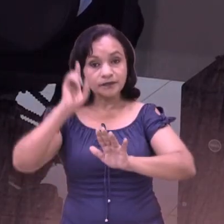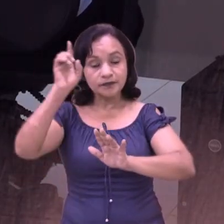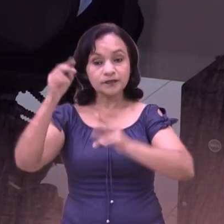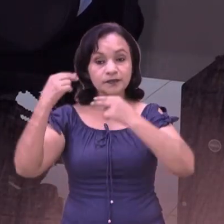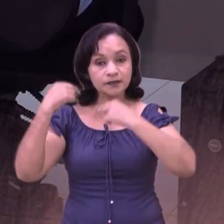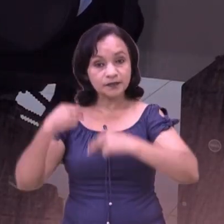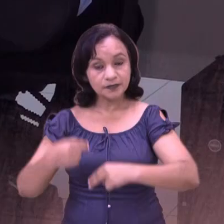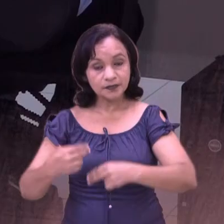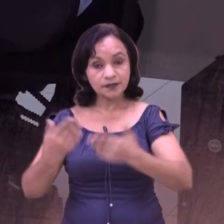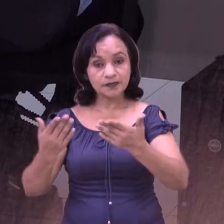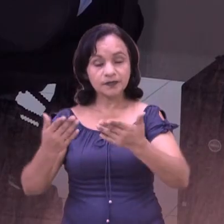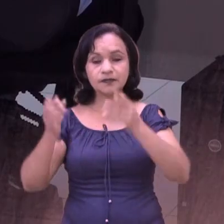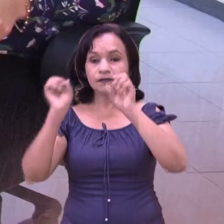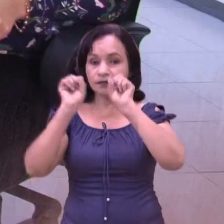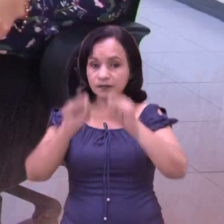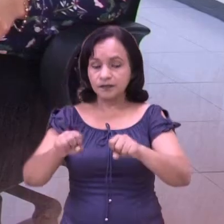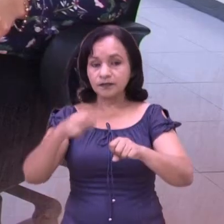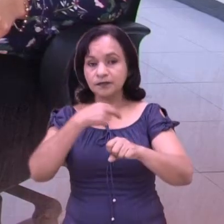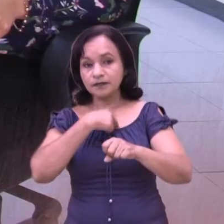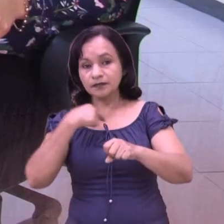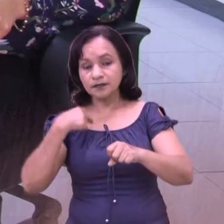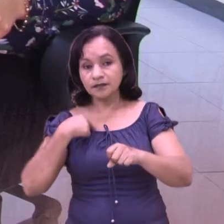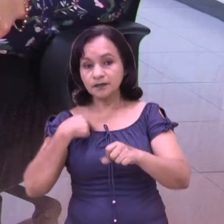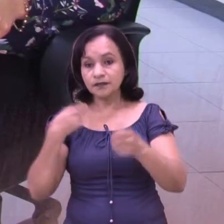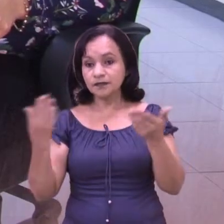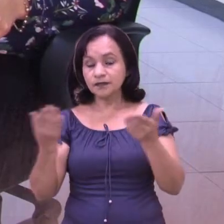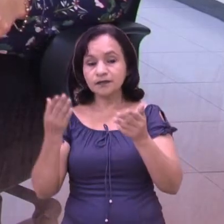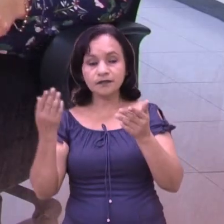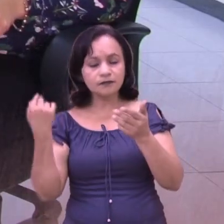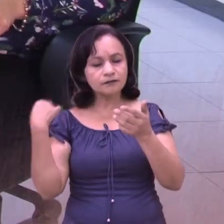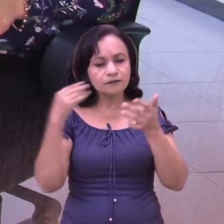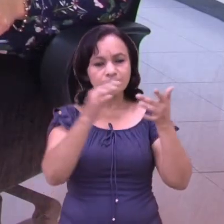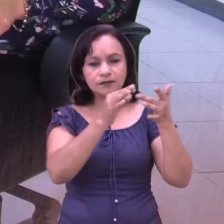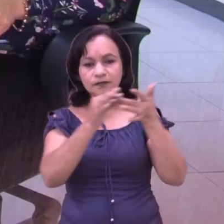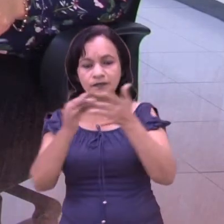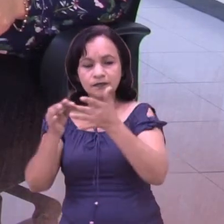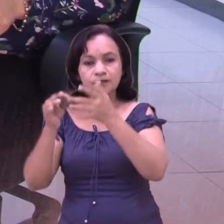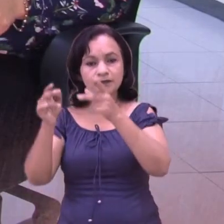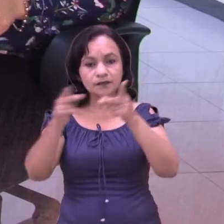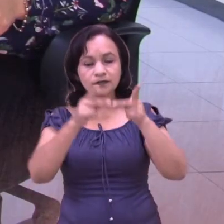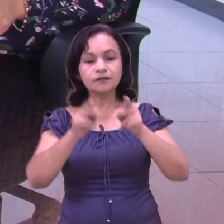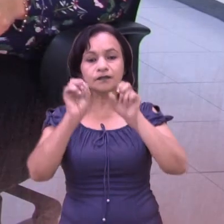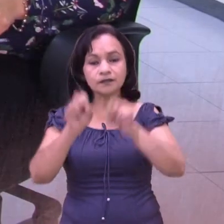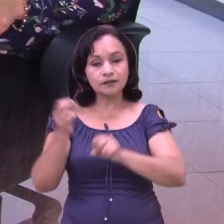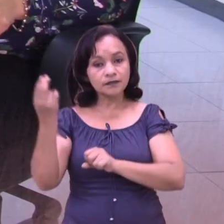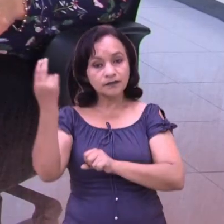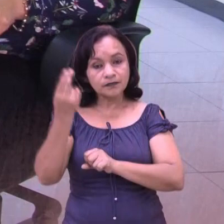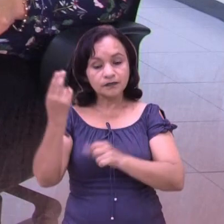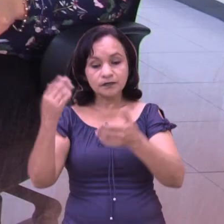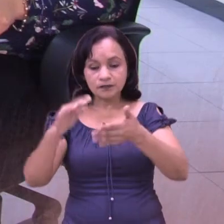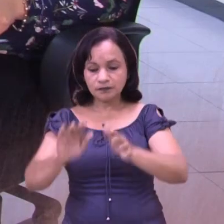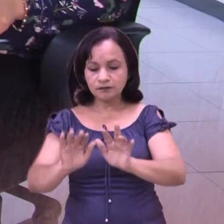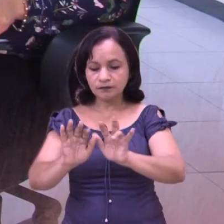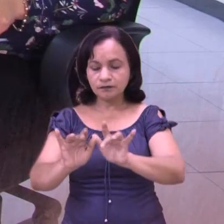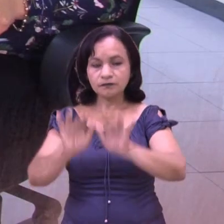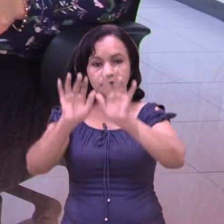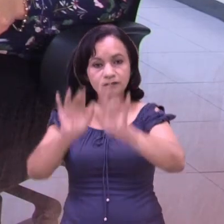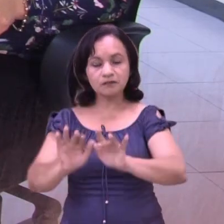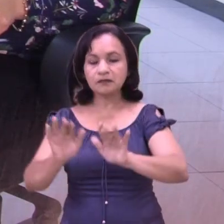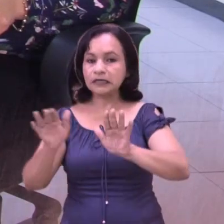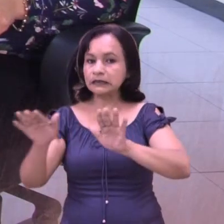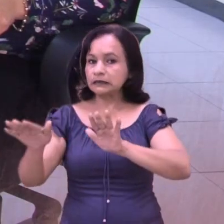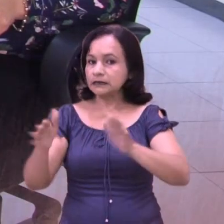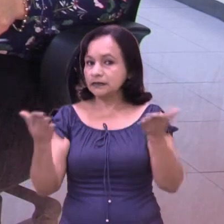acompañada de un desarrollo humano, con capacidades de nuestros profesionales, de nuestros técnicos, de poder utilizar esta